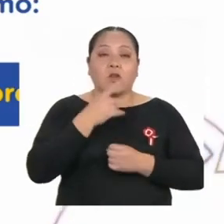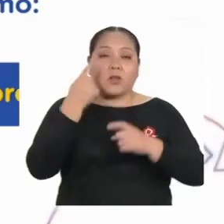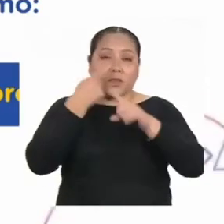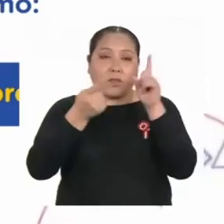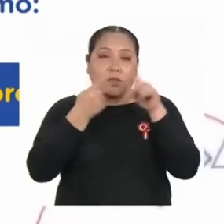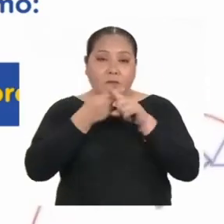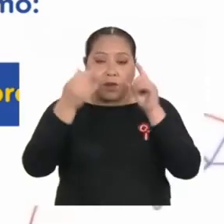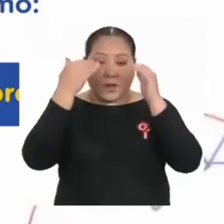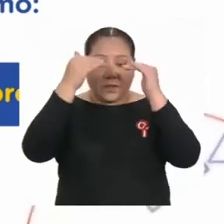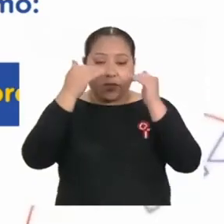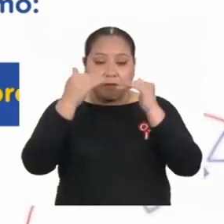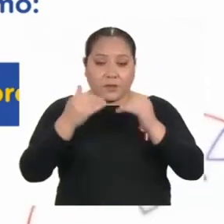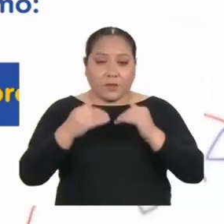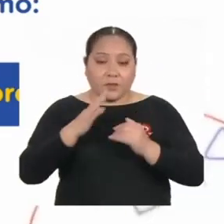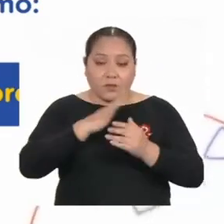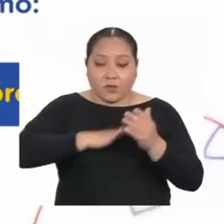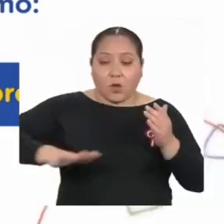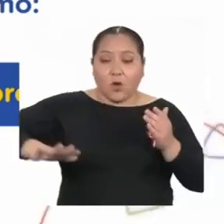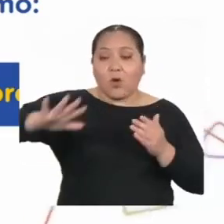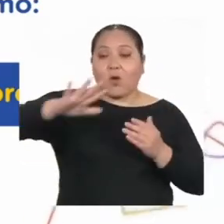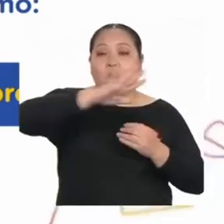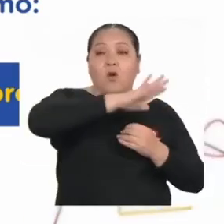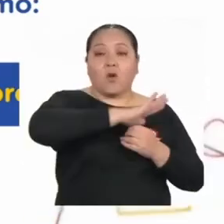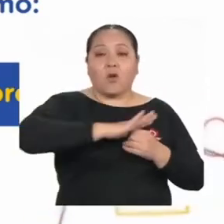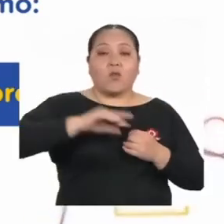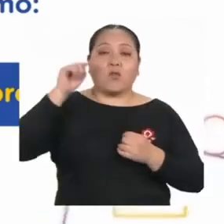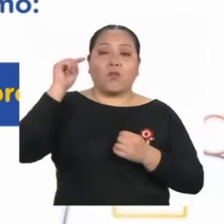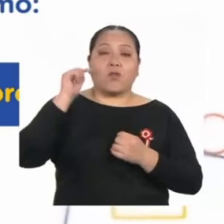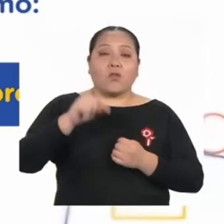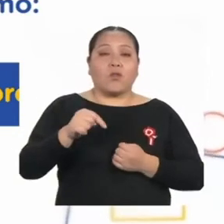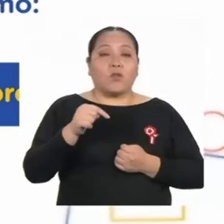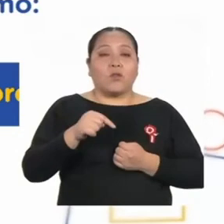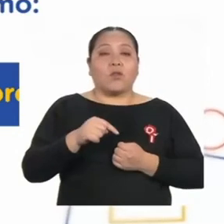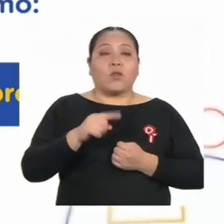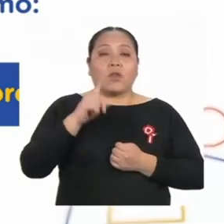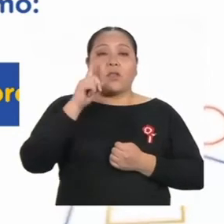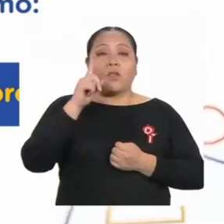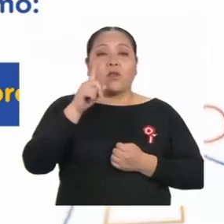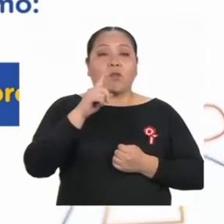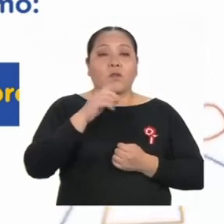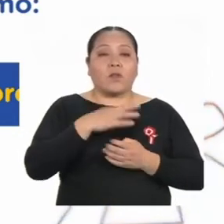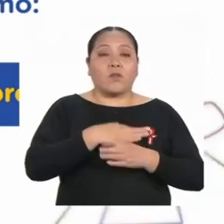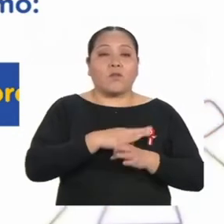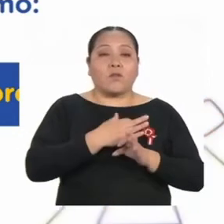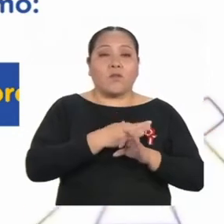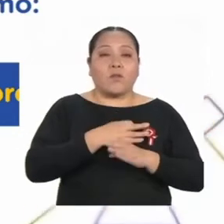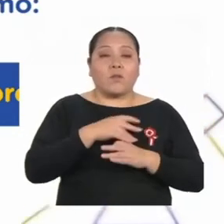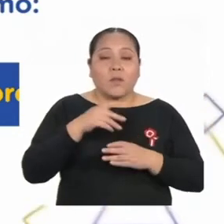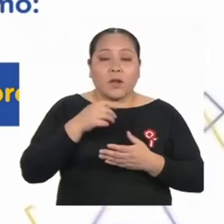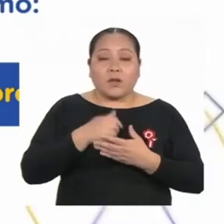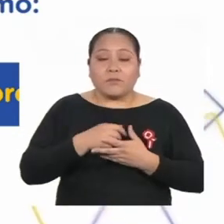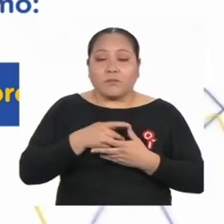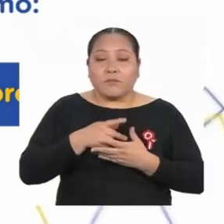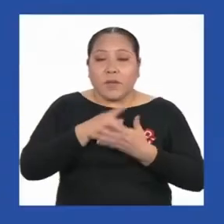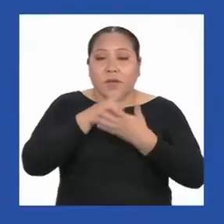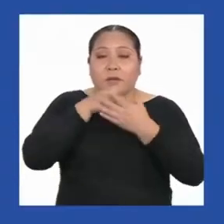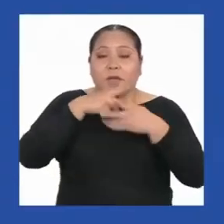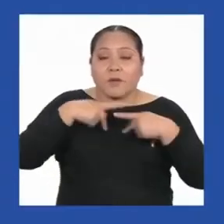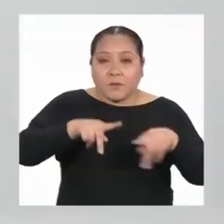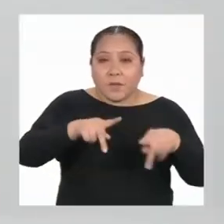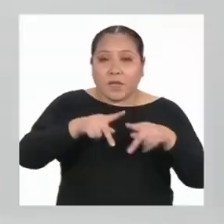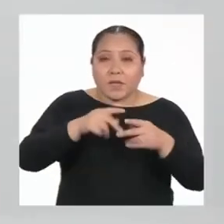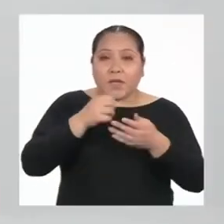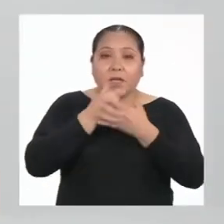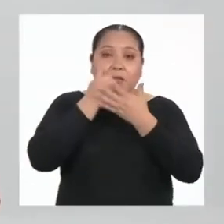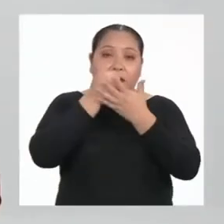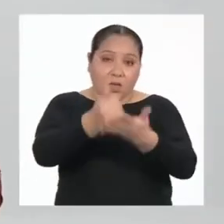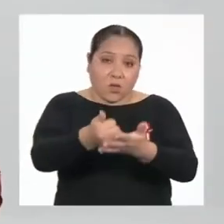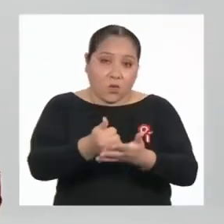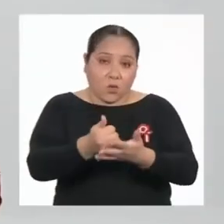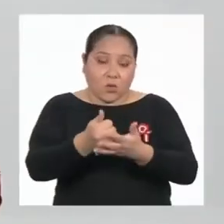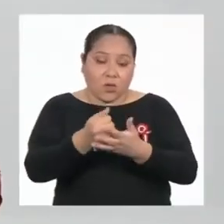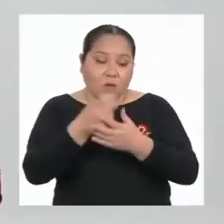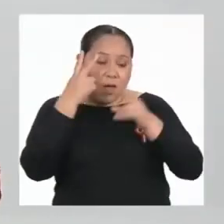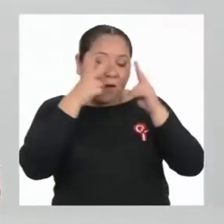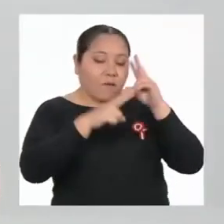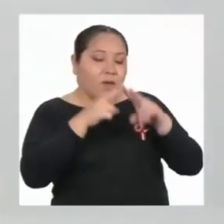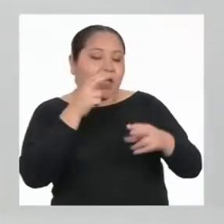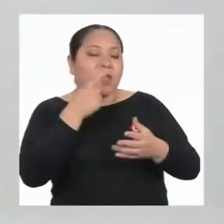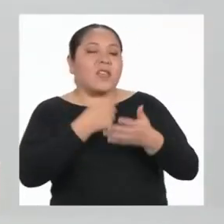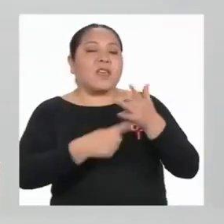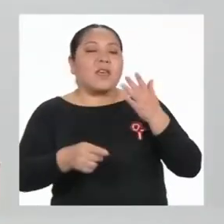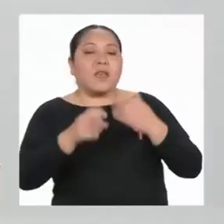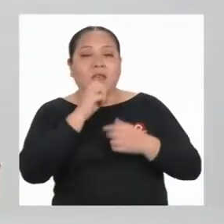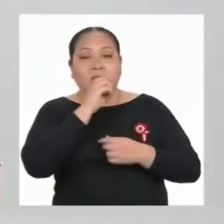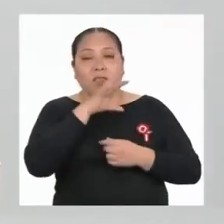etc. Todo aquello que de un vistazo nos permita tener una pincelada de lo que se tratará,